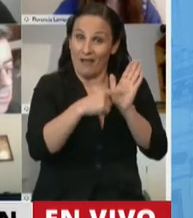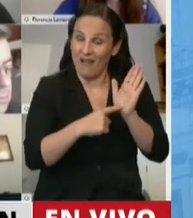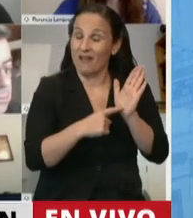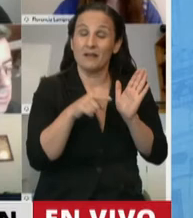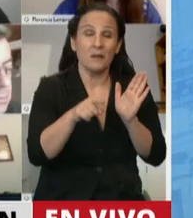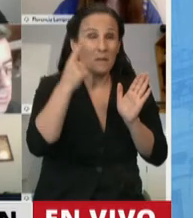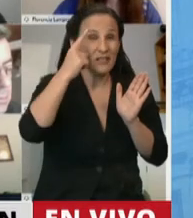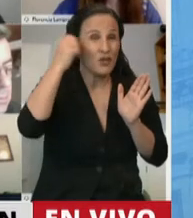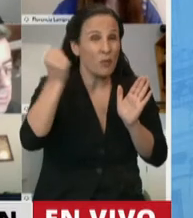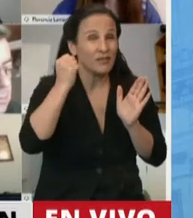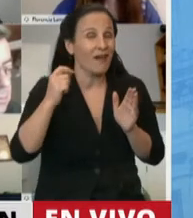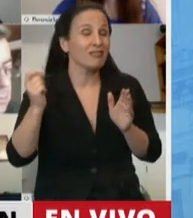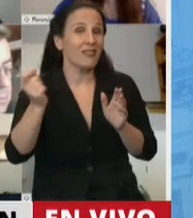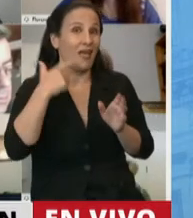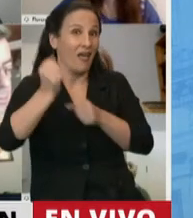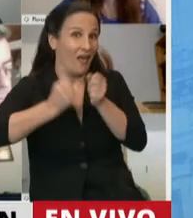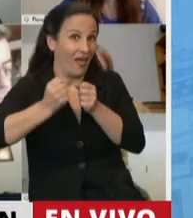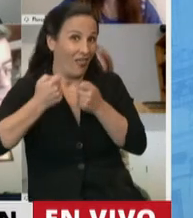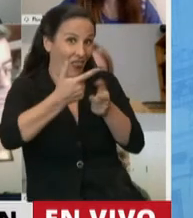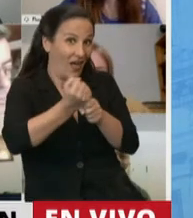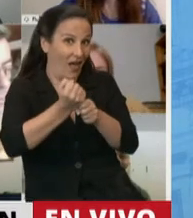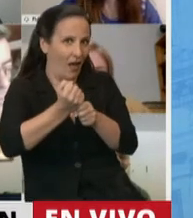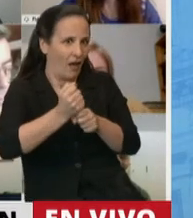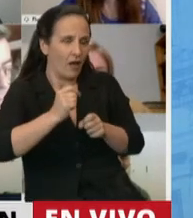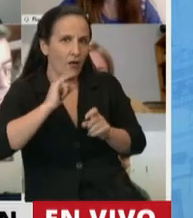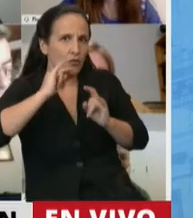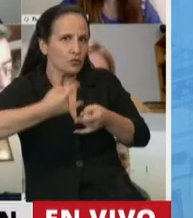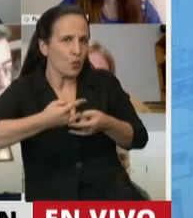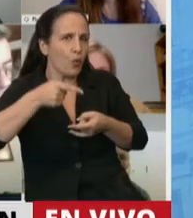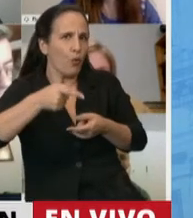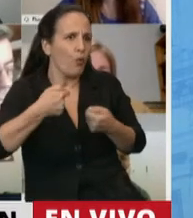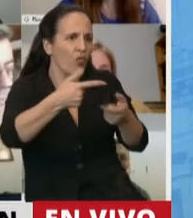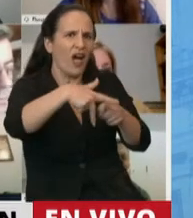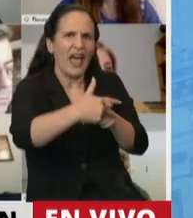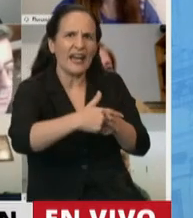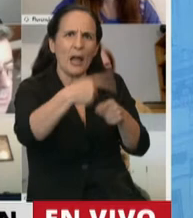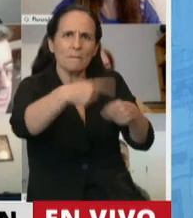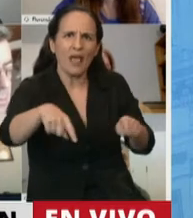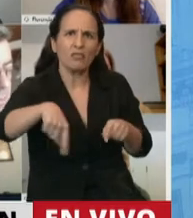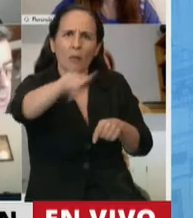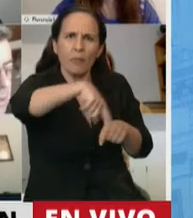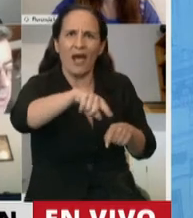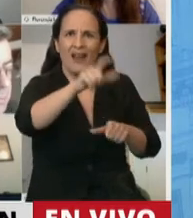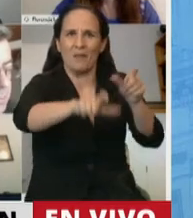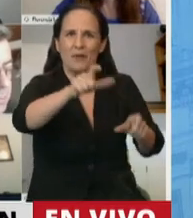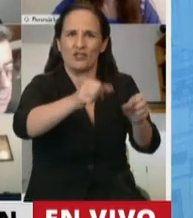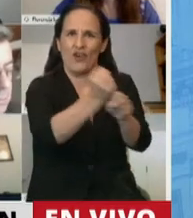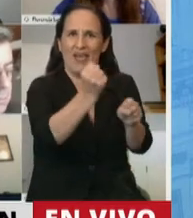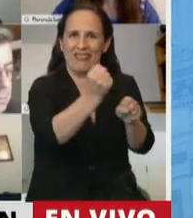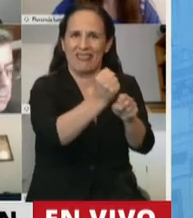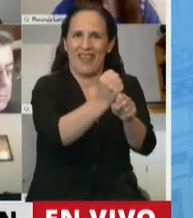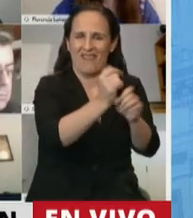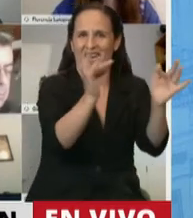relevante que el empleador deba poder proveer todas las herramientas necesarias para que el trabajador realice la tarea online